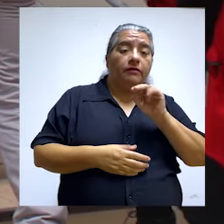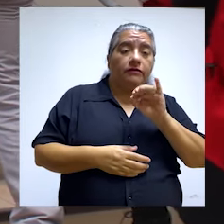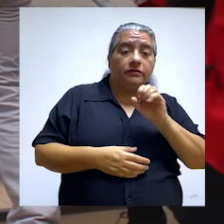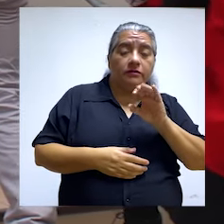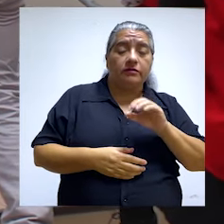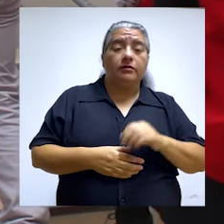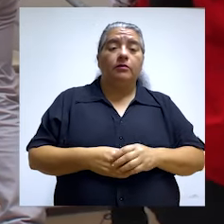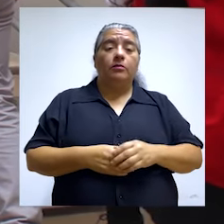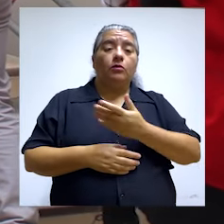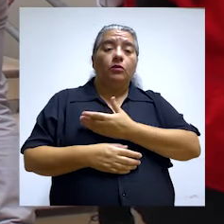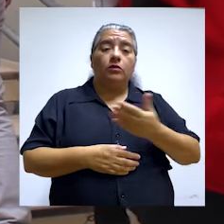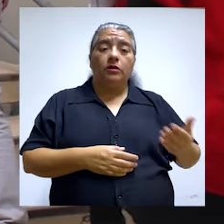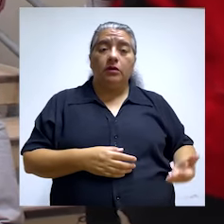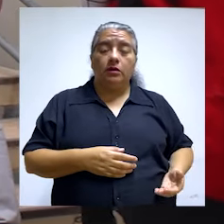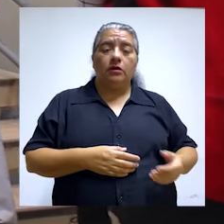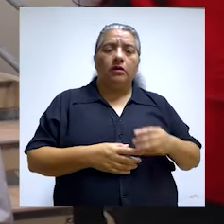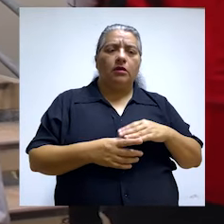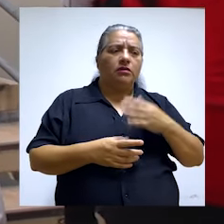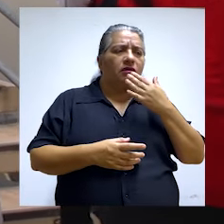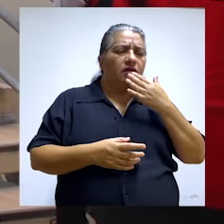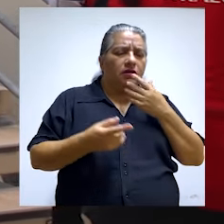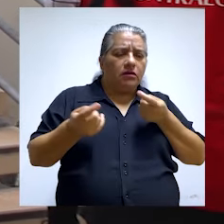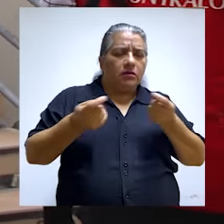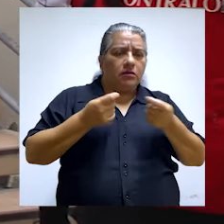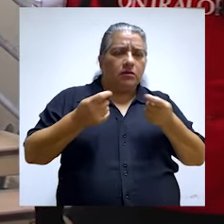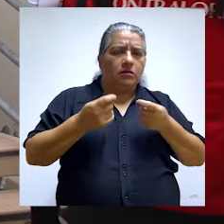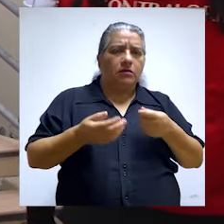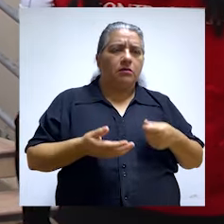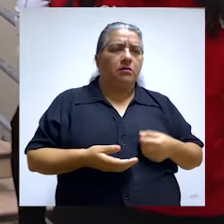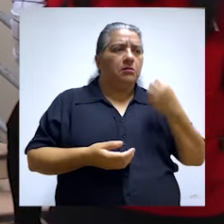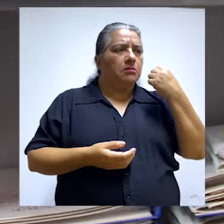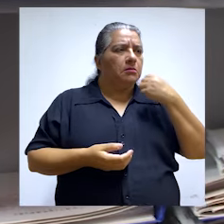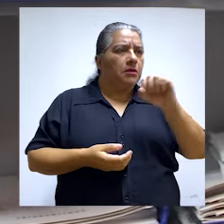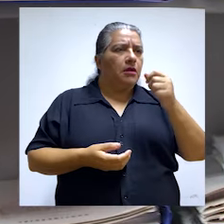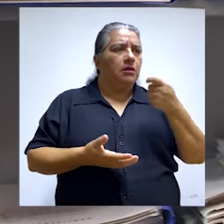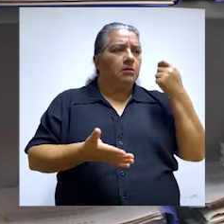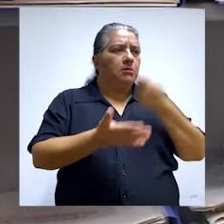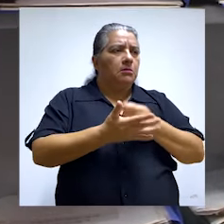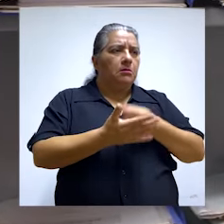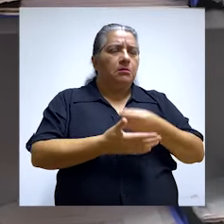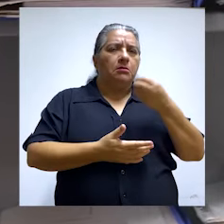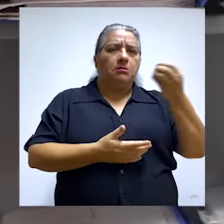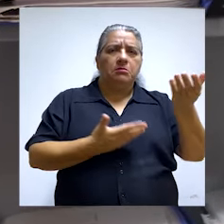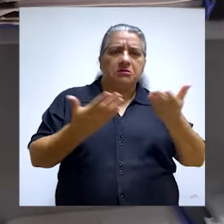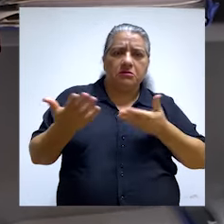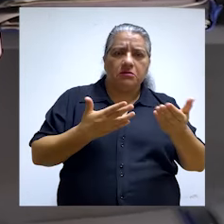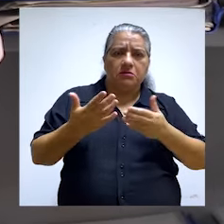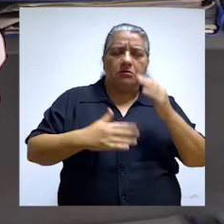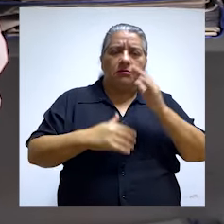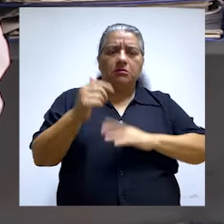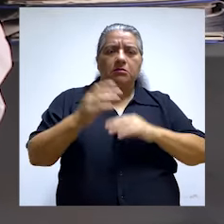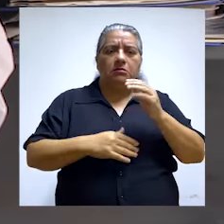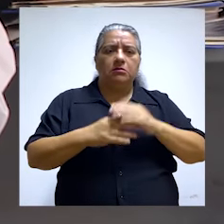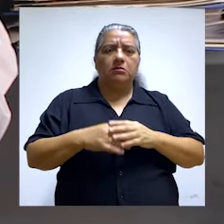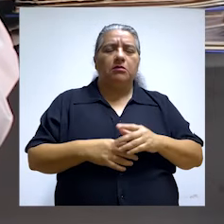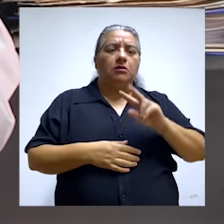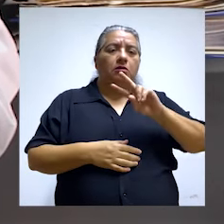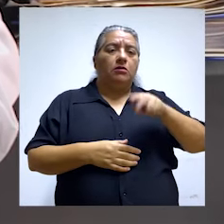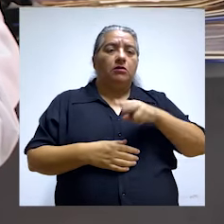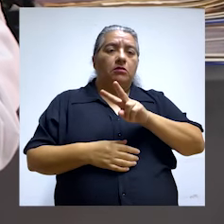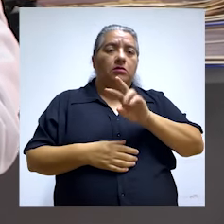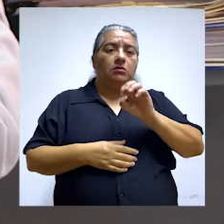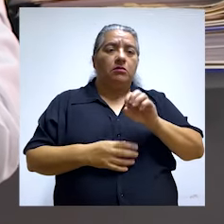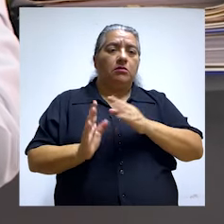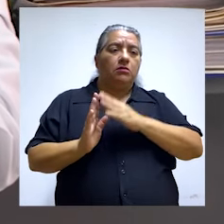En la Beneficencia Pública de Hilo, recopilaremos información relacionada a la gestión de viáticos y contratación de bienes,